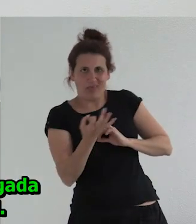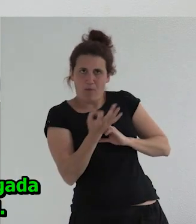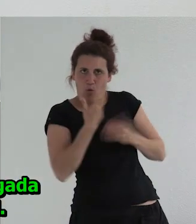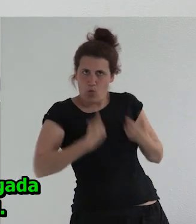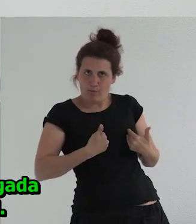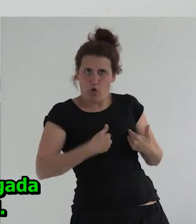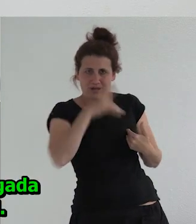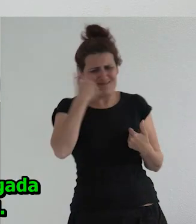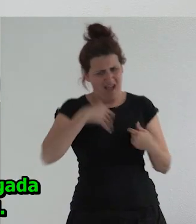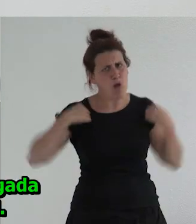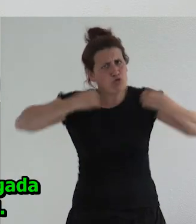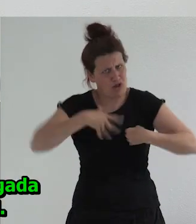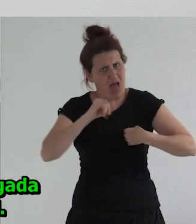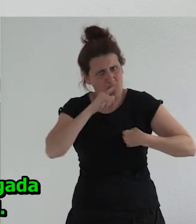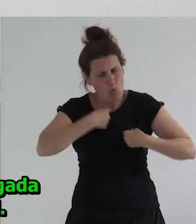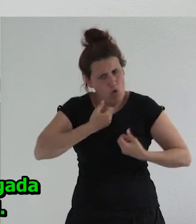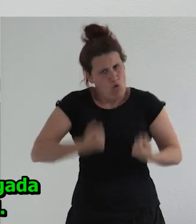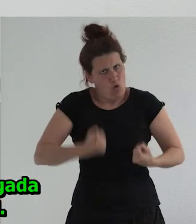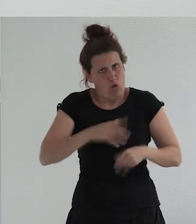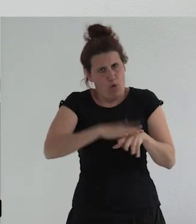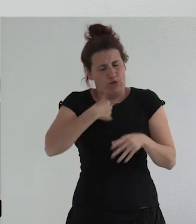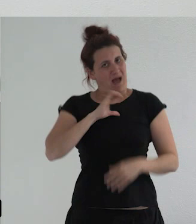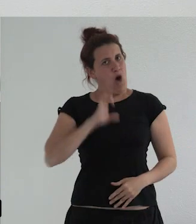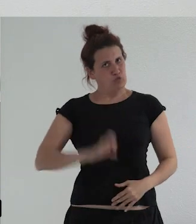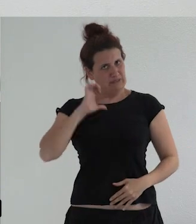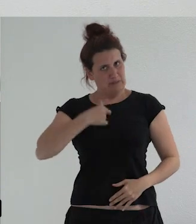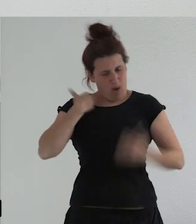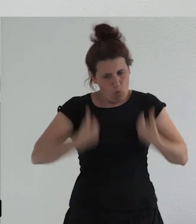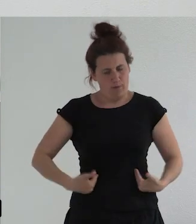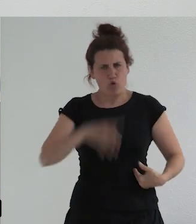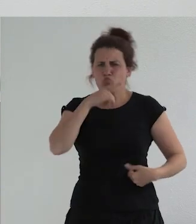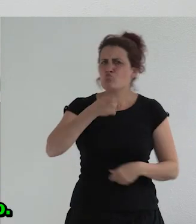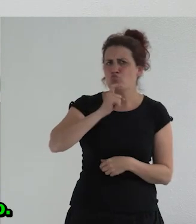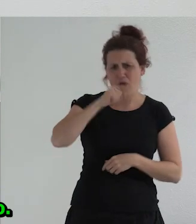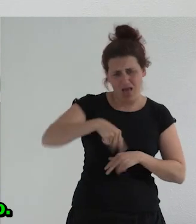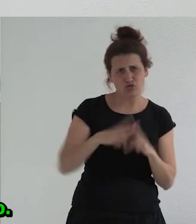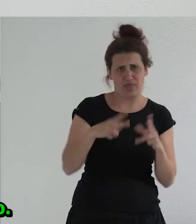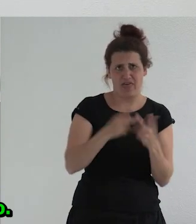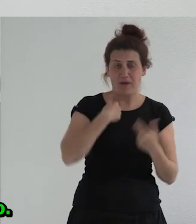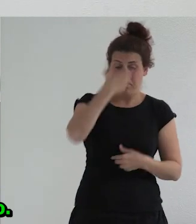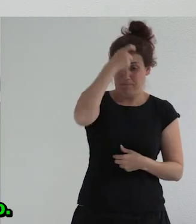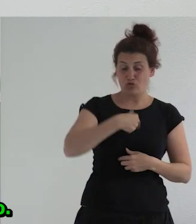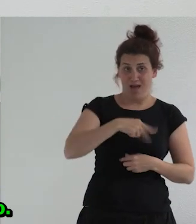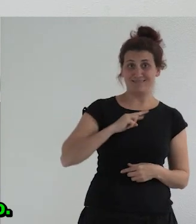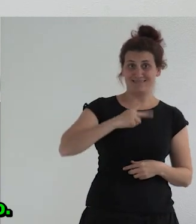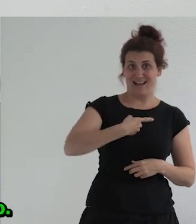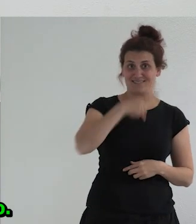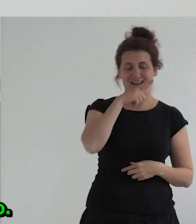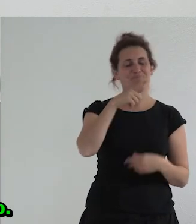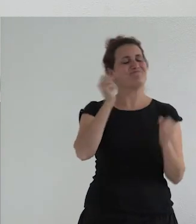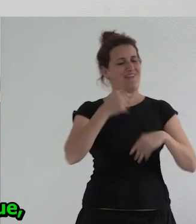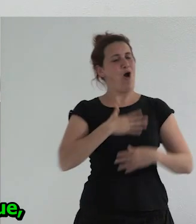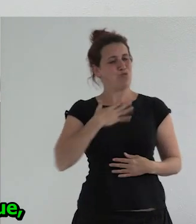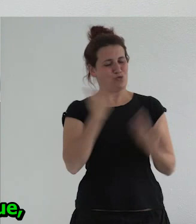ya tenemos una mochila bastante cargada en relación a nuestra autoestima corporal es decir es muy difícil en nuestra sociedad ser una persona trans que está reconciliada a